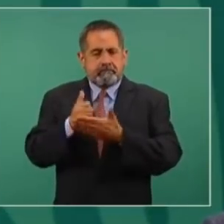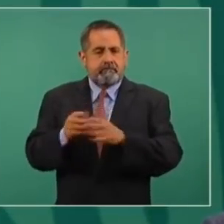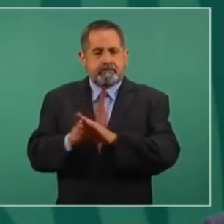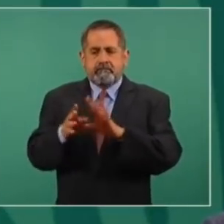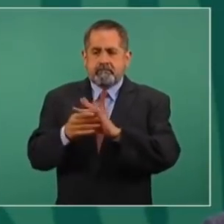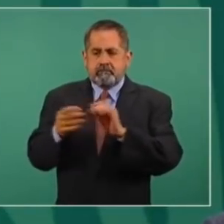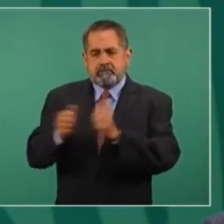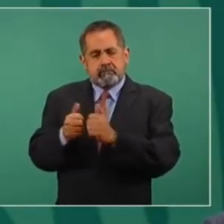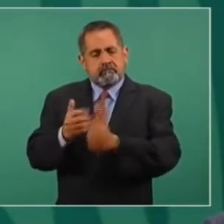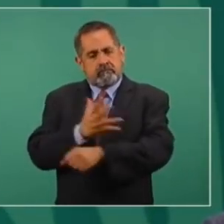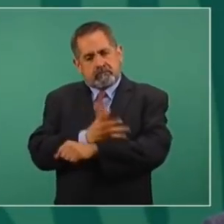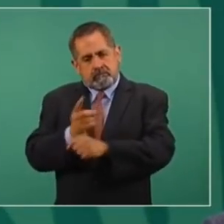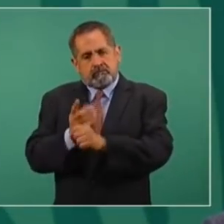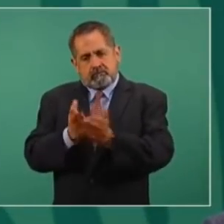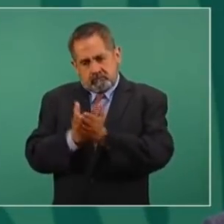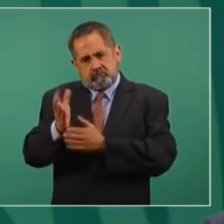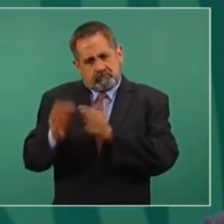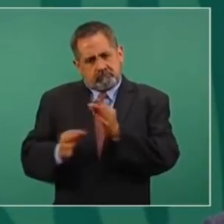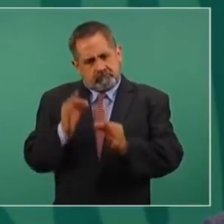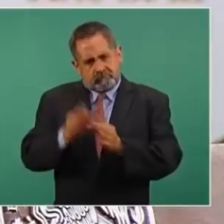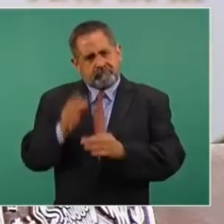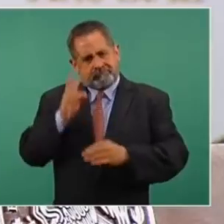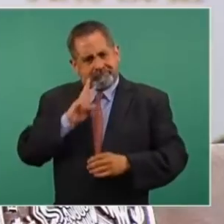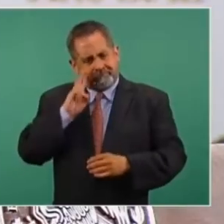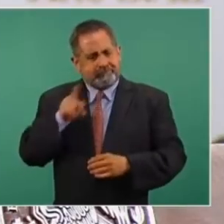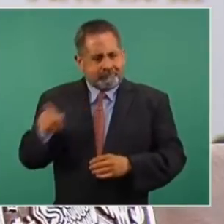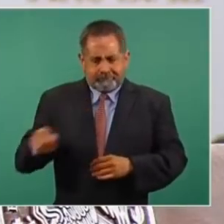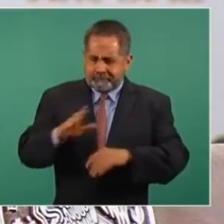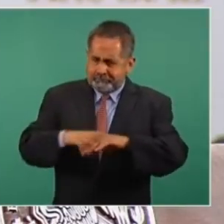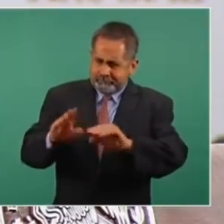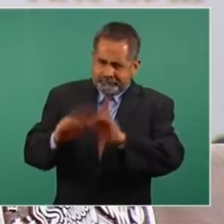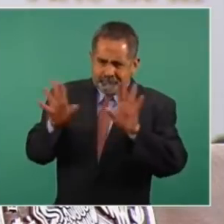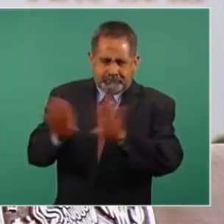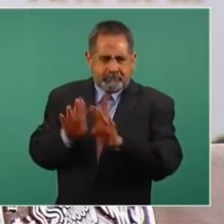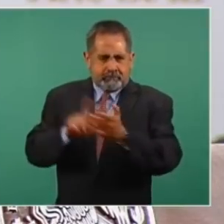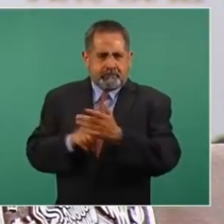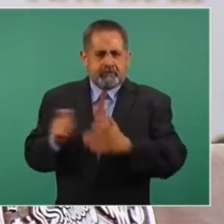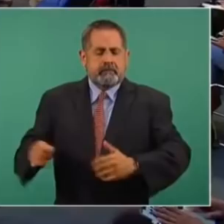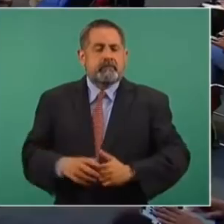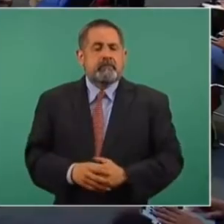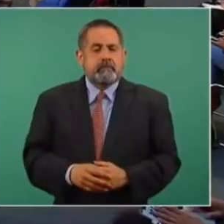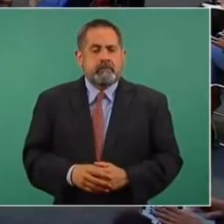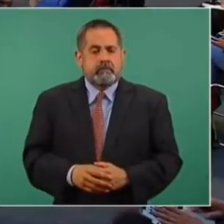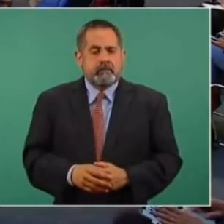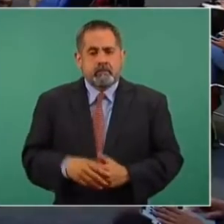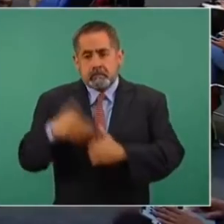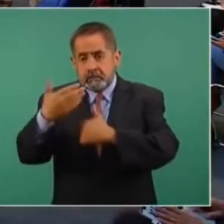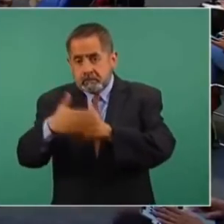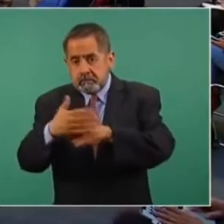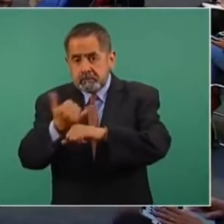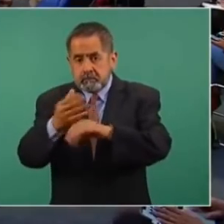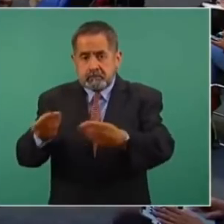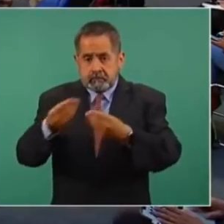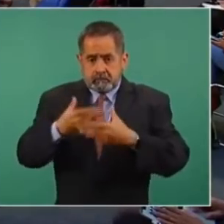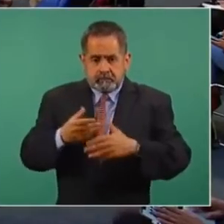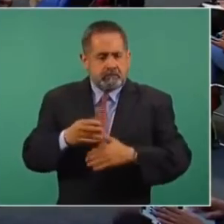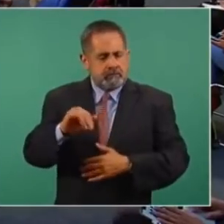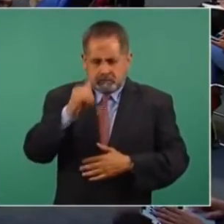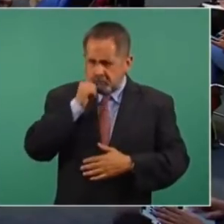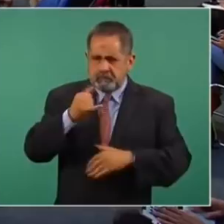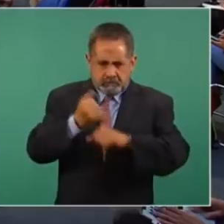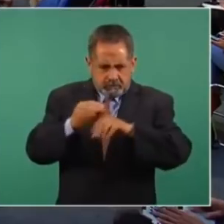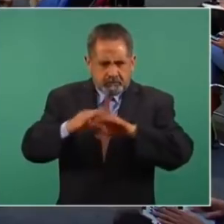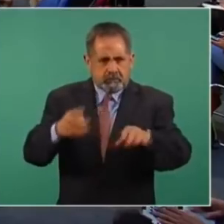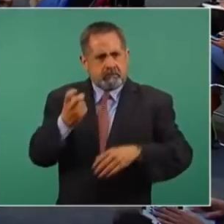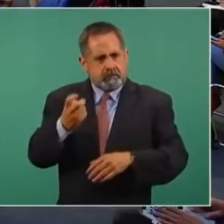con rectitud y con integridad y se aclare bien este asunto. ¿Podría mantenernos informados de este tema? Sí, siempre.